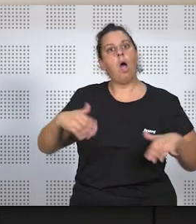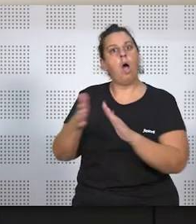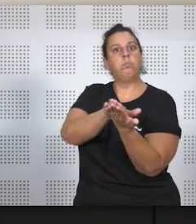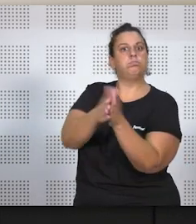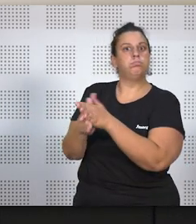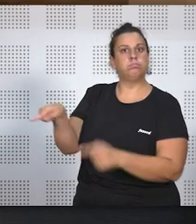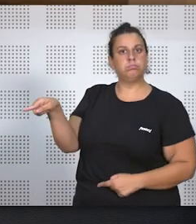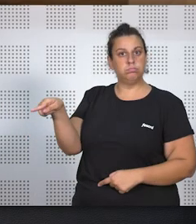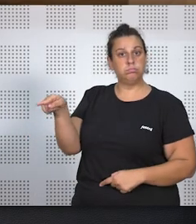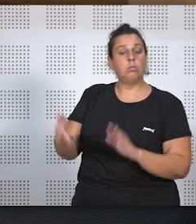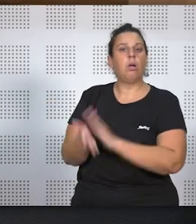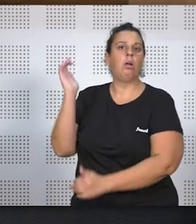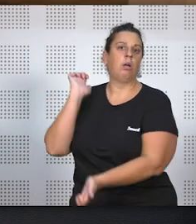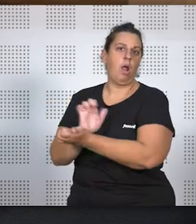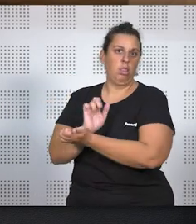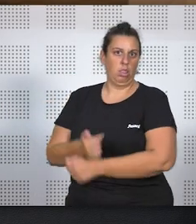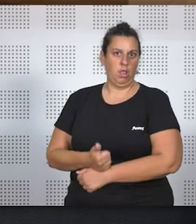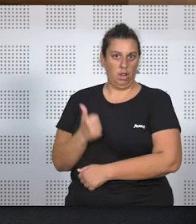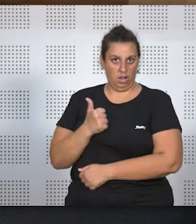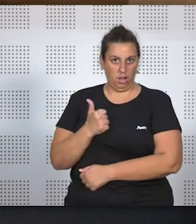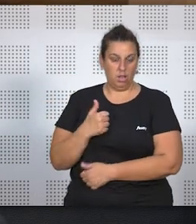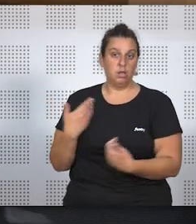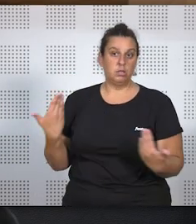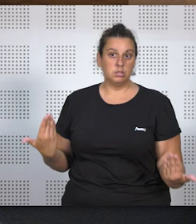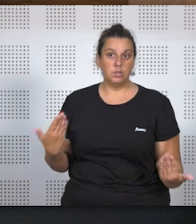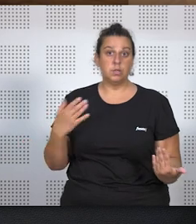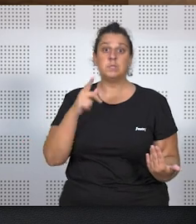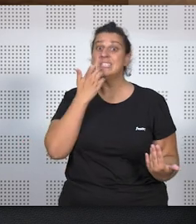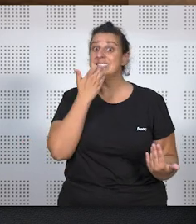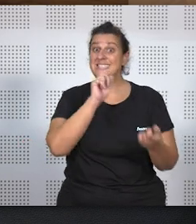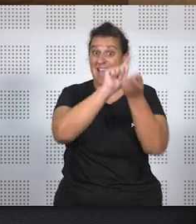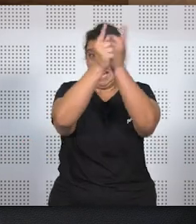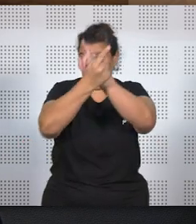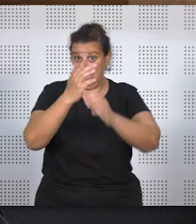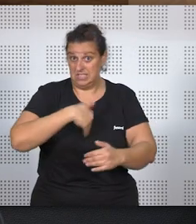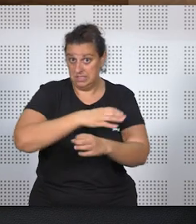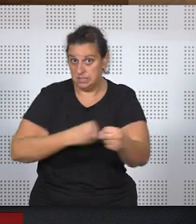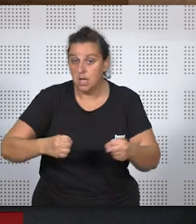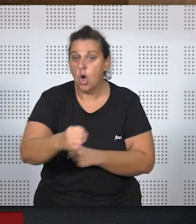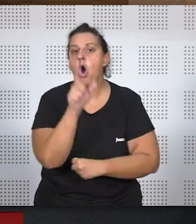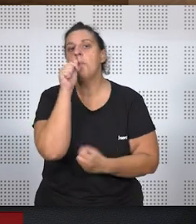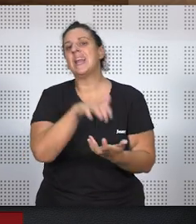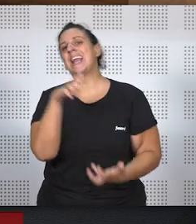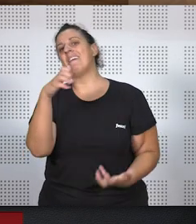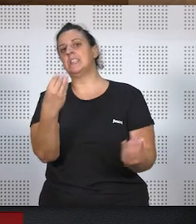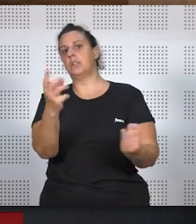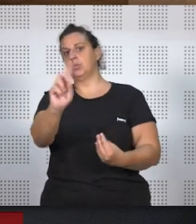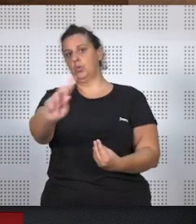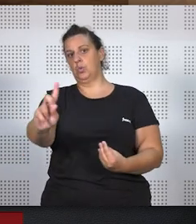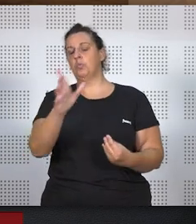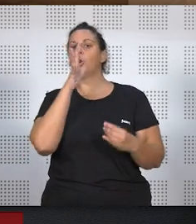adulterio, y por adulterio me torna a la cárcel, cosa que para el hombre no era tan grave, porque había un